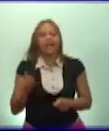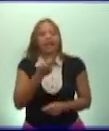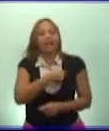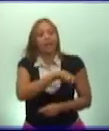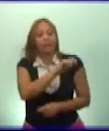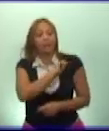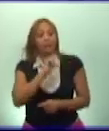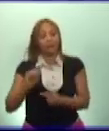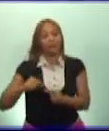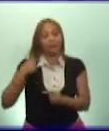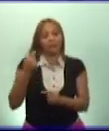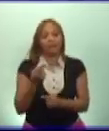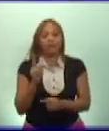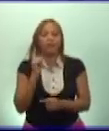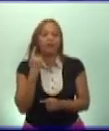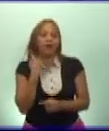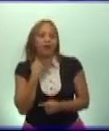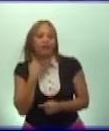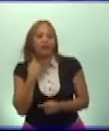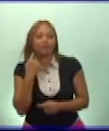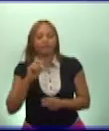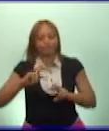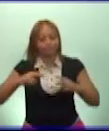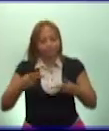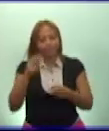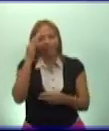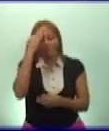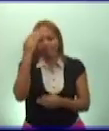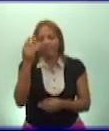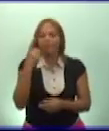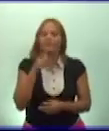de un año repite, gracias Fidel.